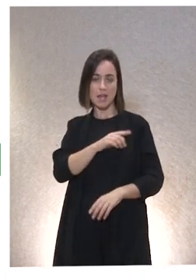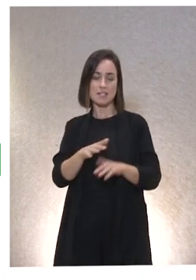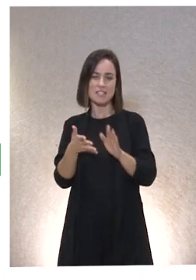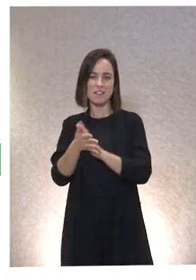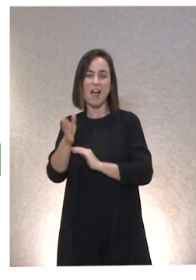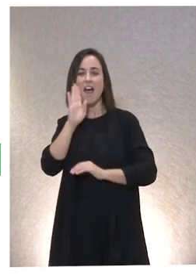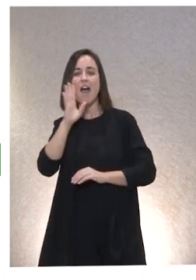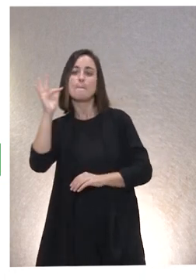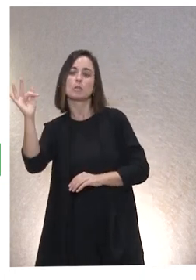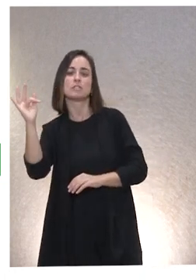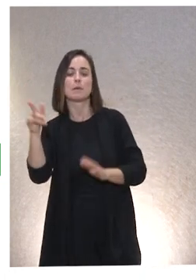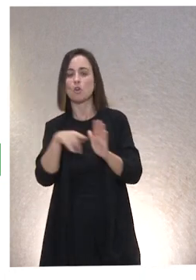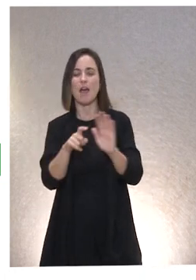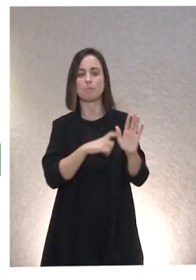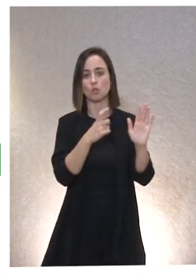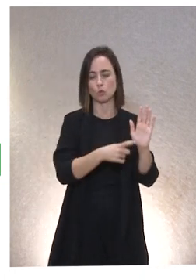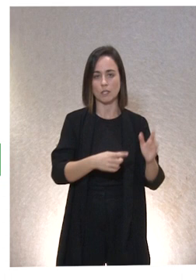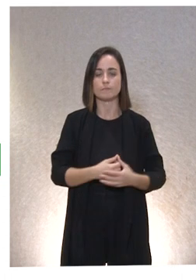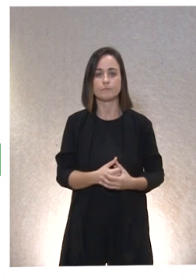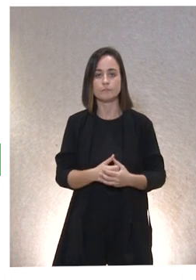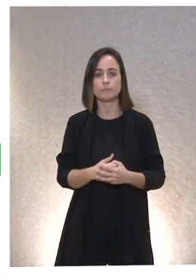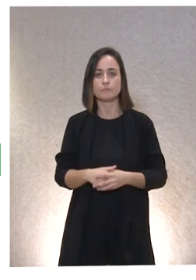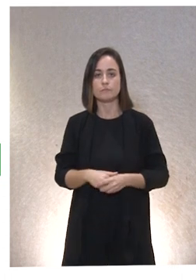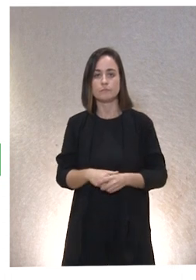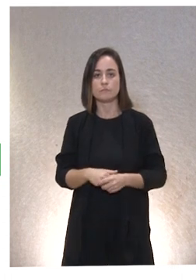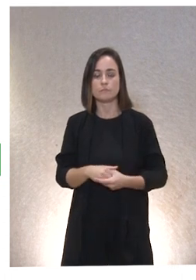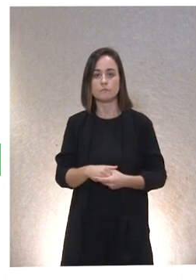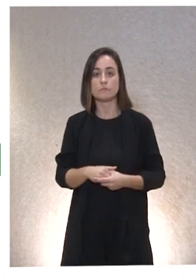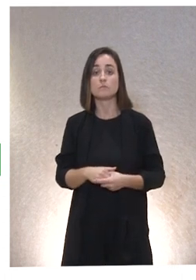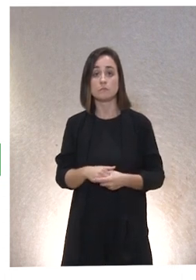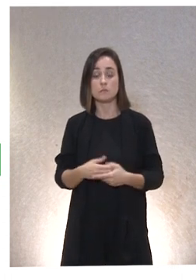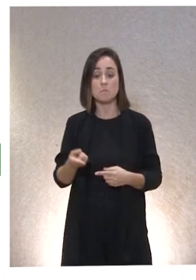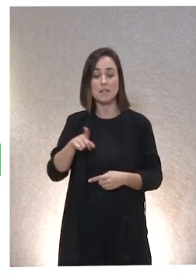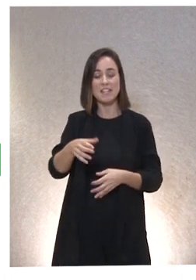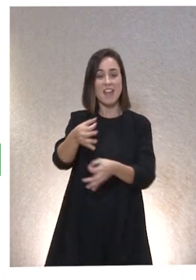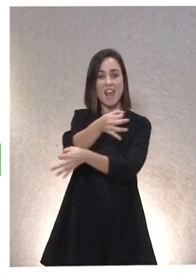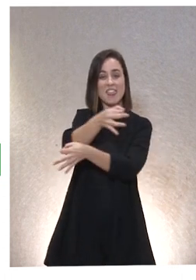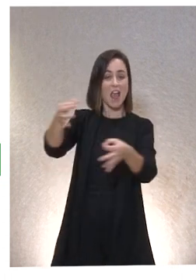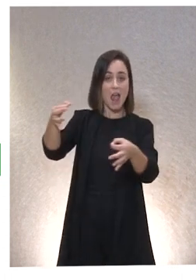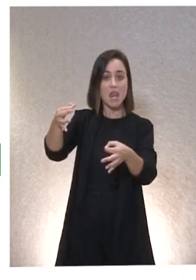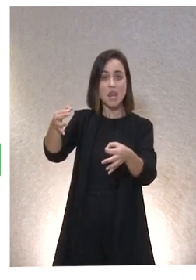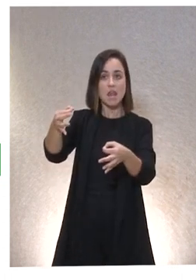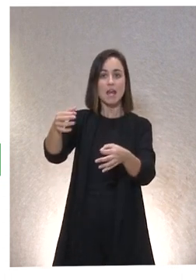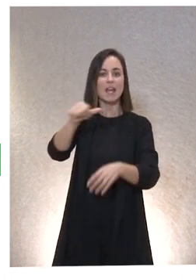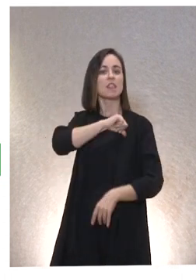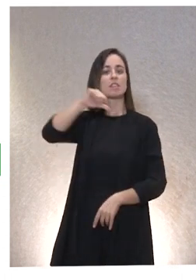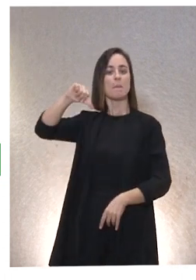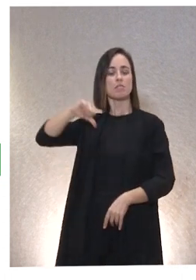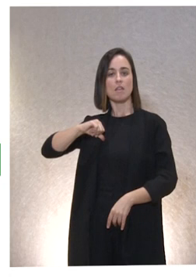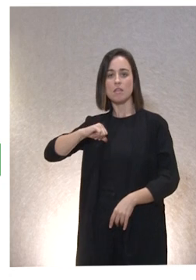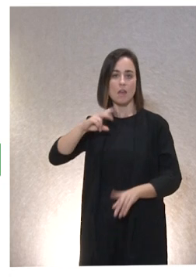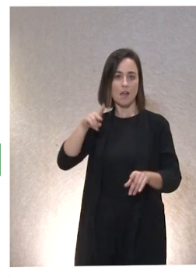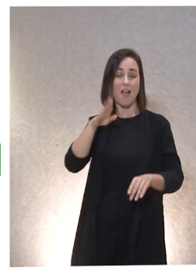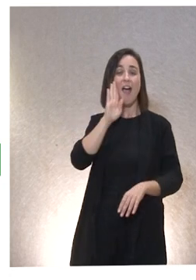independencia absoluta. Segundo, siendo conscientes de que el ideal universal no es la independencia, al tipo